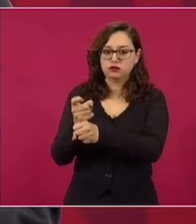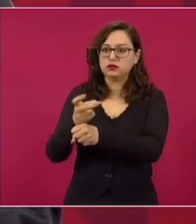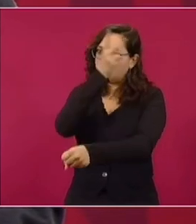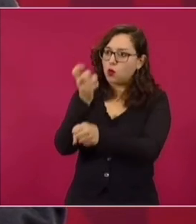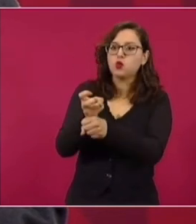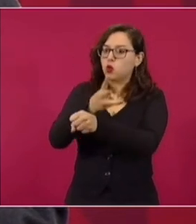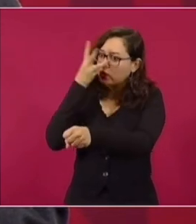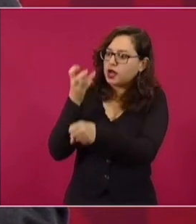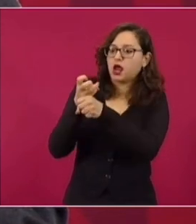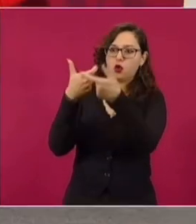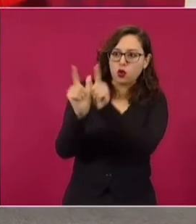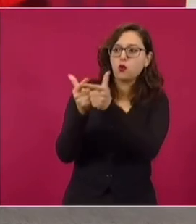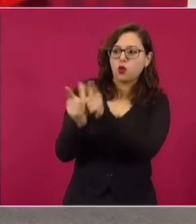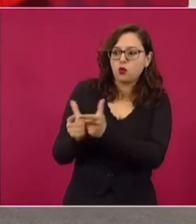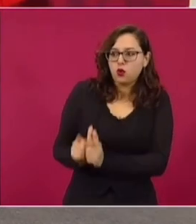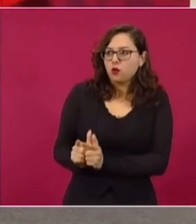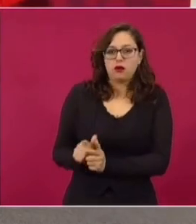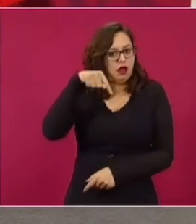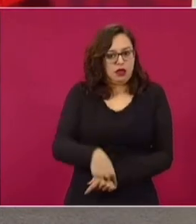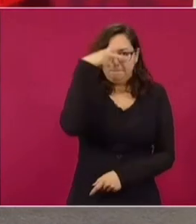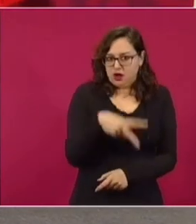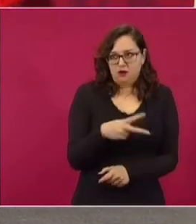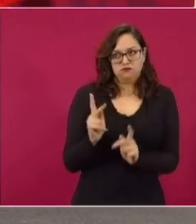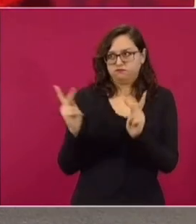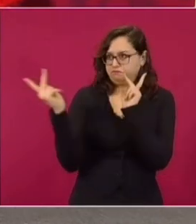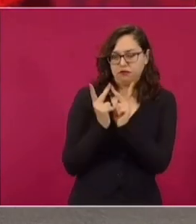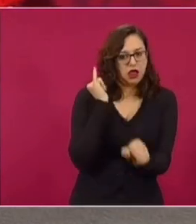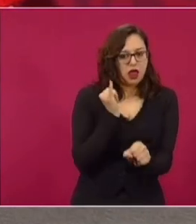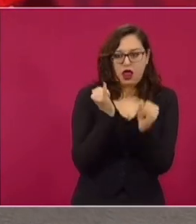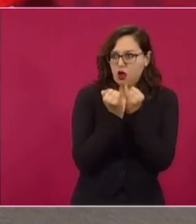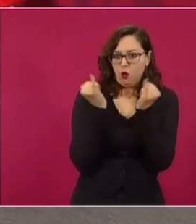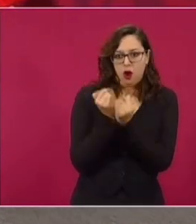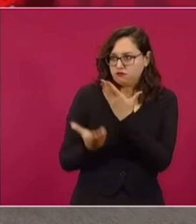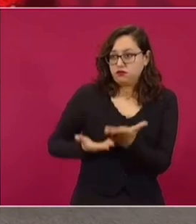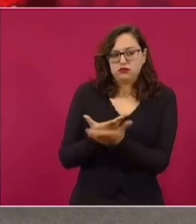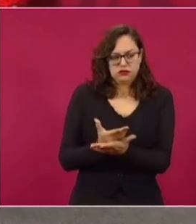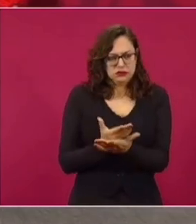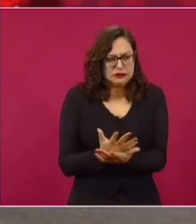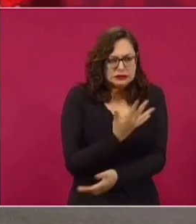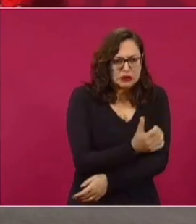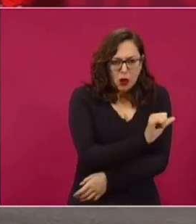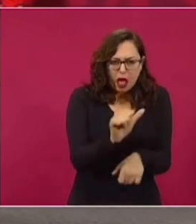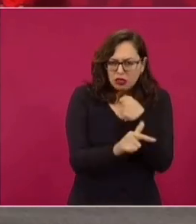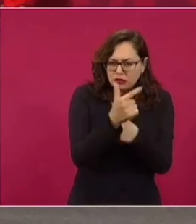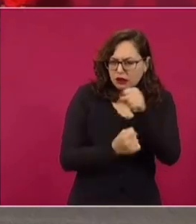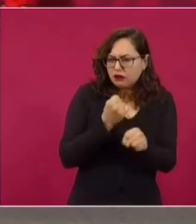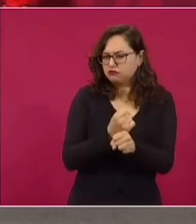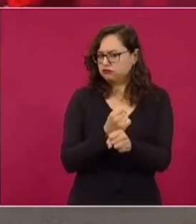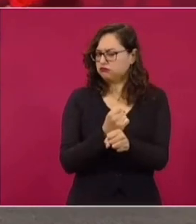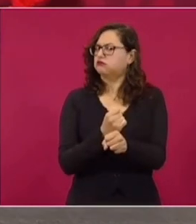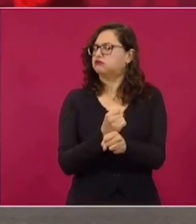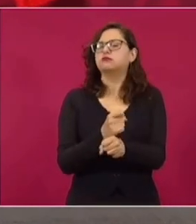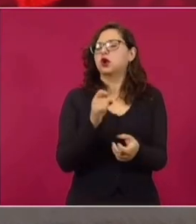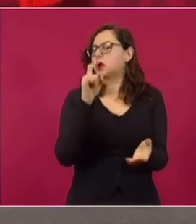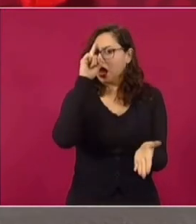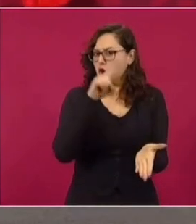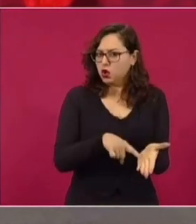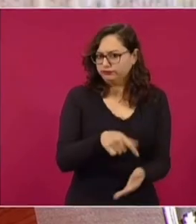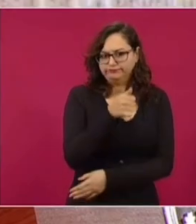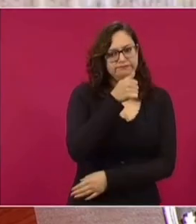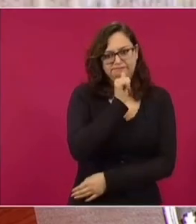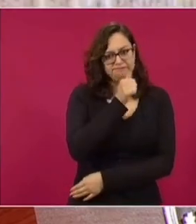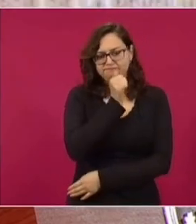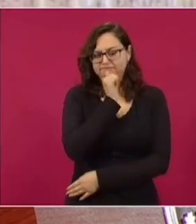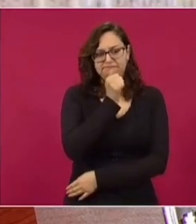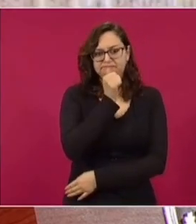cabo en México. O sea, lo que usted plantea no tiene, según mi información,